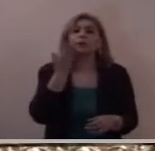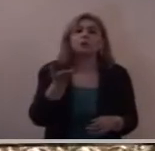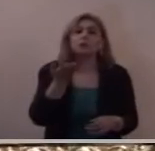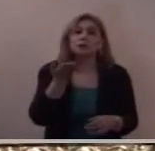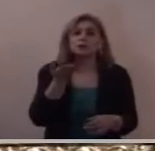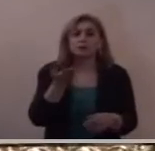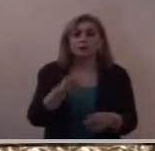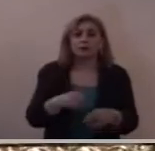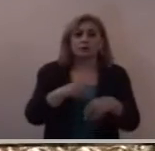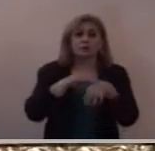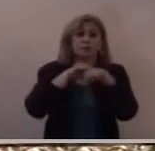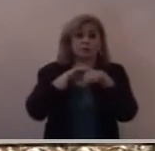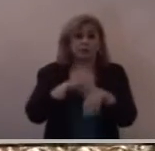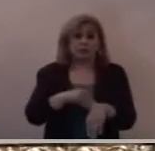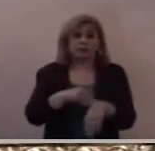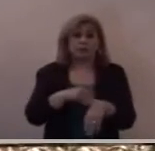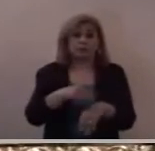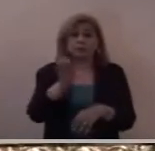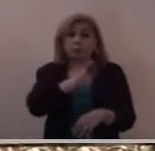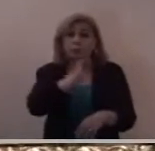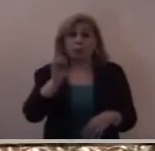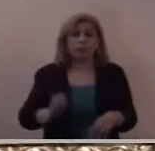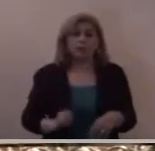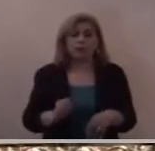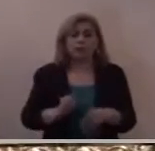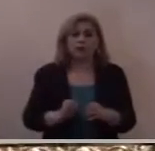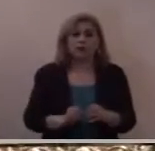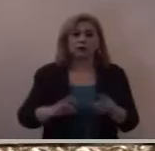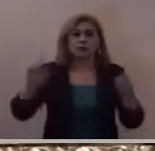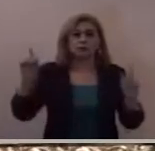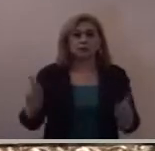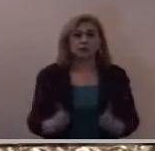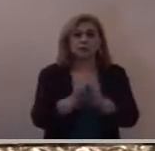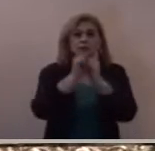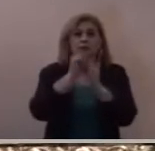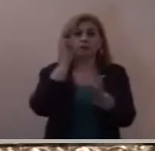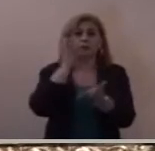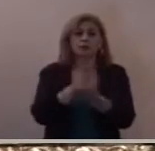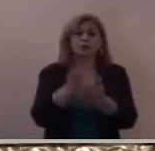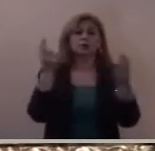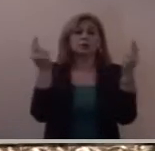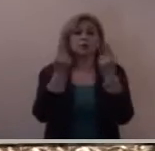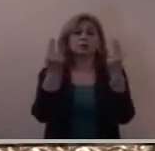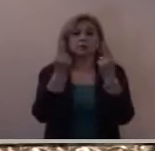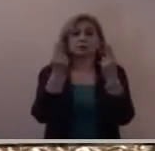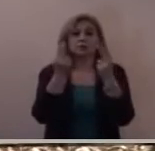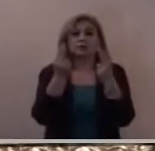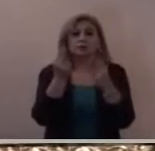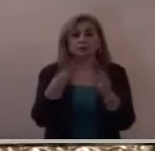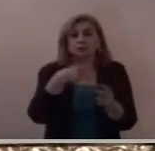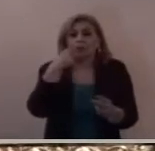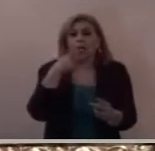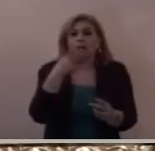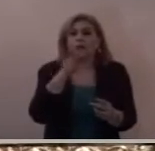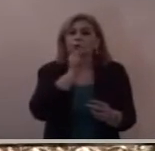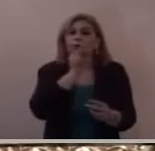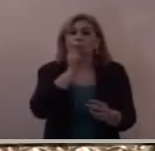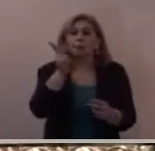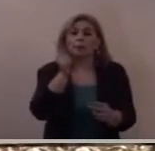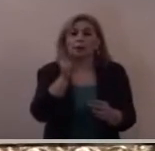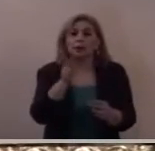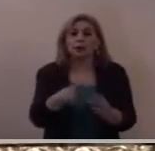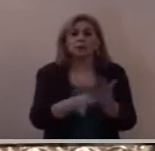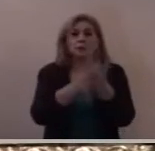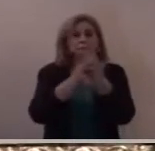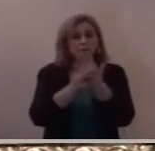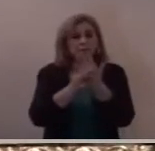yendo yendo personalmente basta con que digas una palabra esa